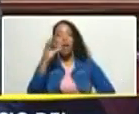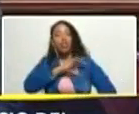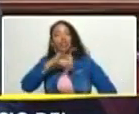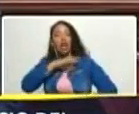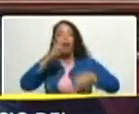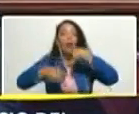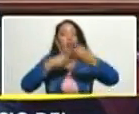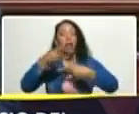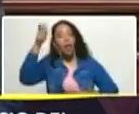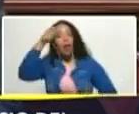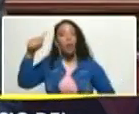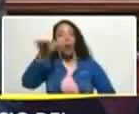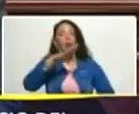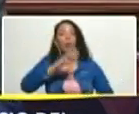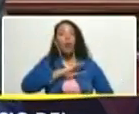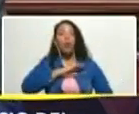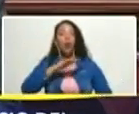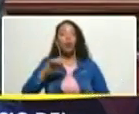del pueblo